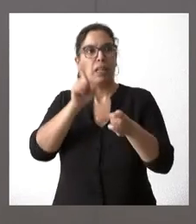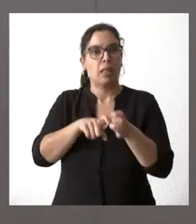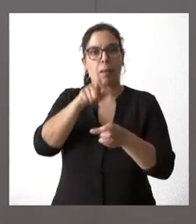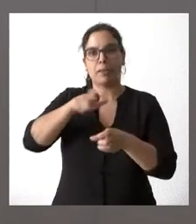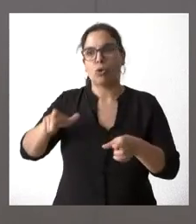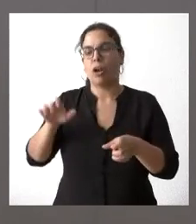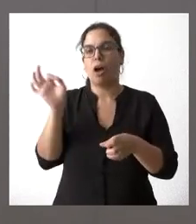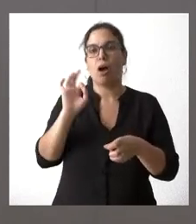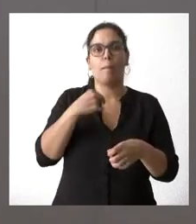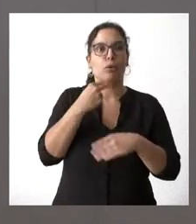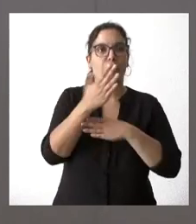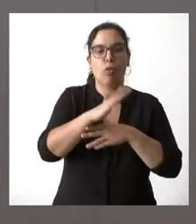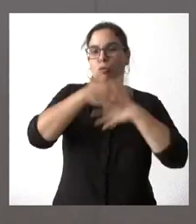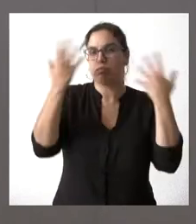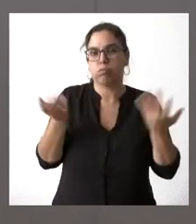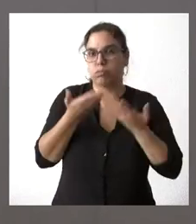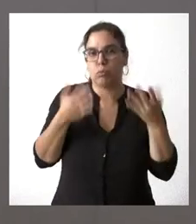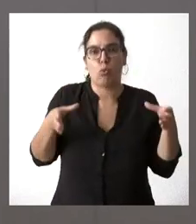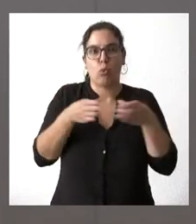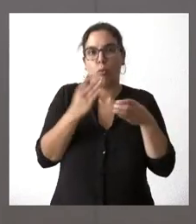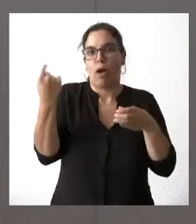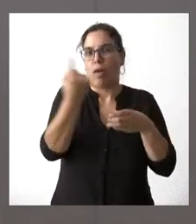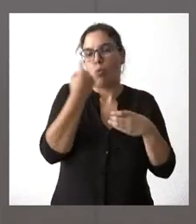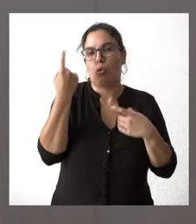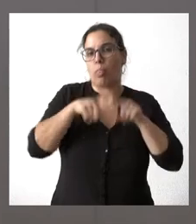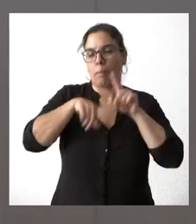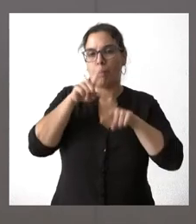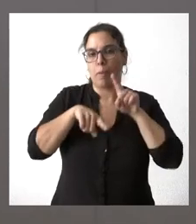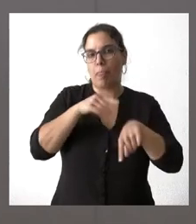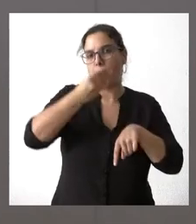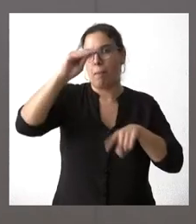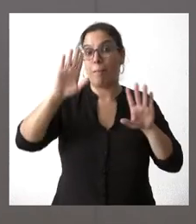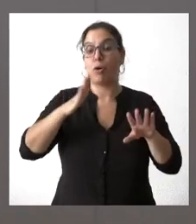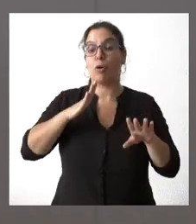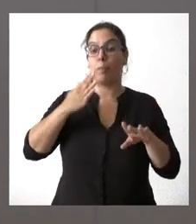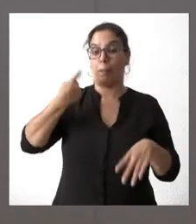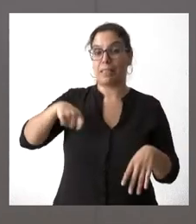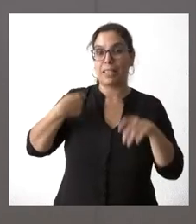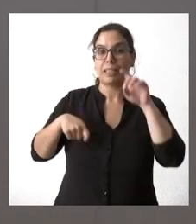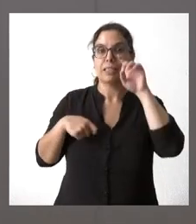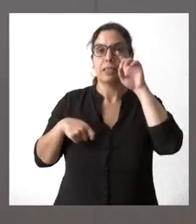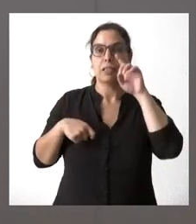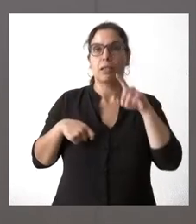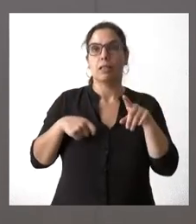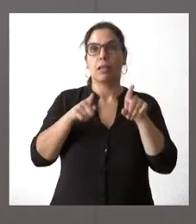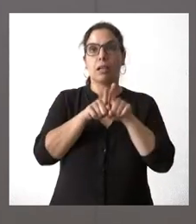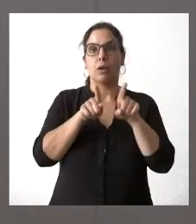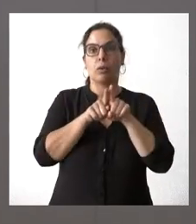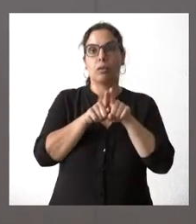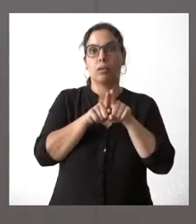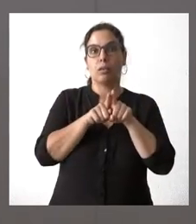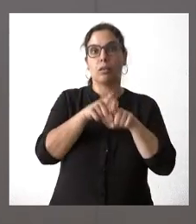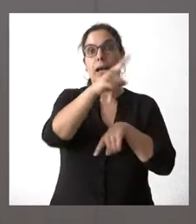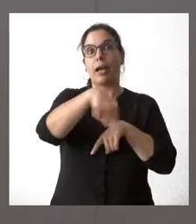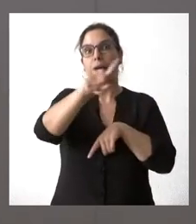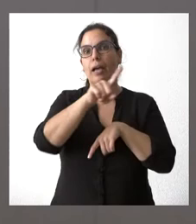de los portavoces o de los grupos parlamentarios o de distintas formaciones políticas, y sin tampoco prejuzgar cuál pueda ser la posición de ellos respecto